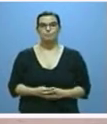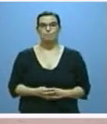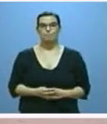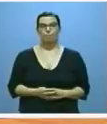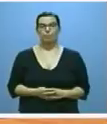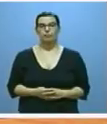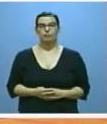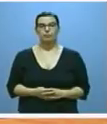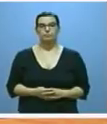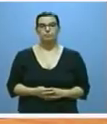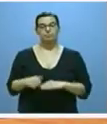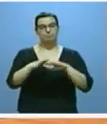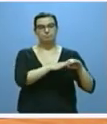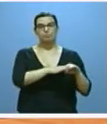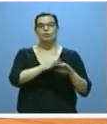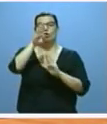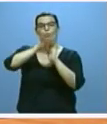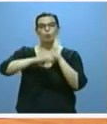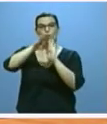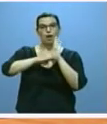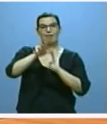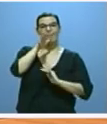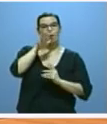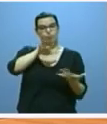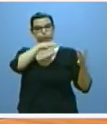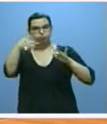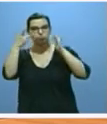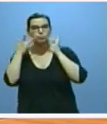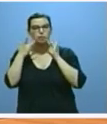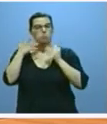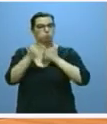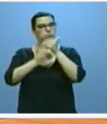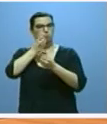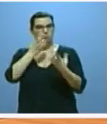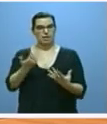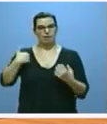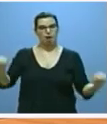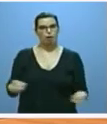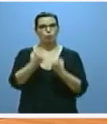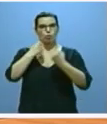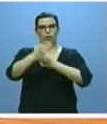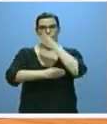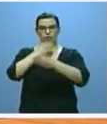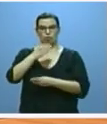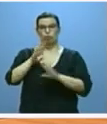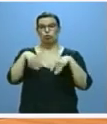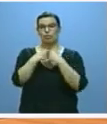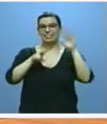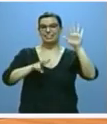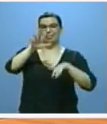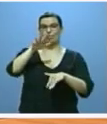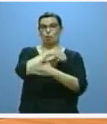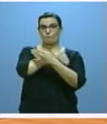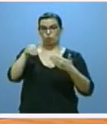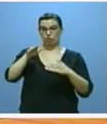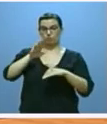Por otro lado el programa de depuración de aguas evoluciona a buen ritmo. Se han necesitado ya actuaciones por algo más de la mitad de los 75 millones previstos